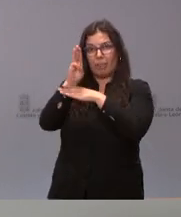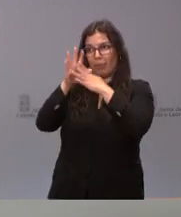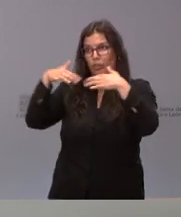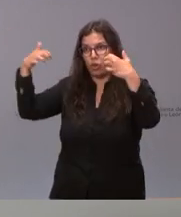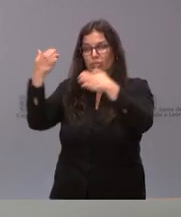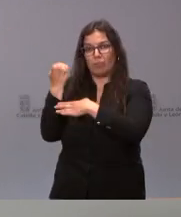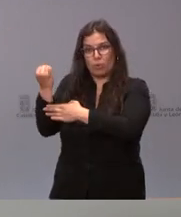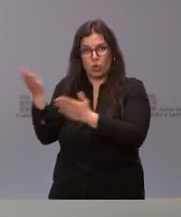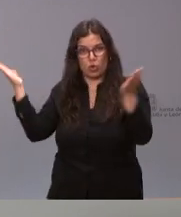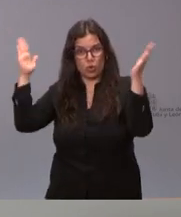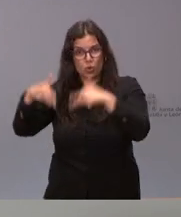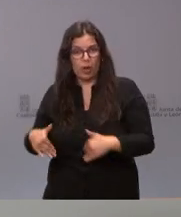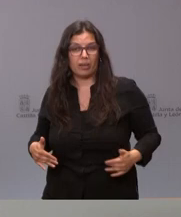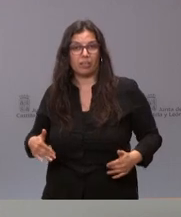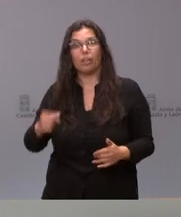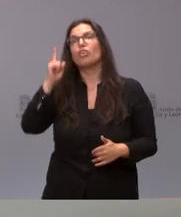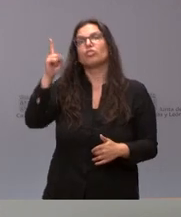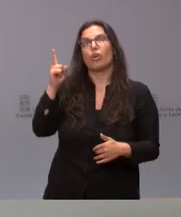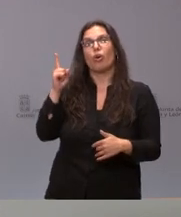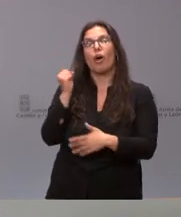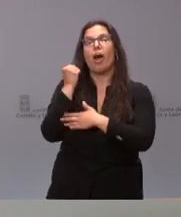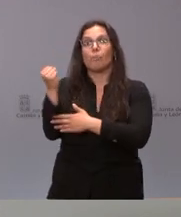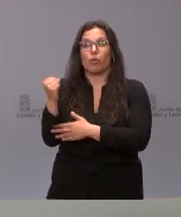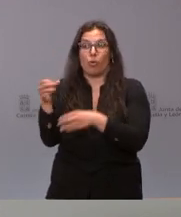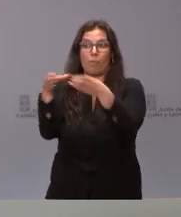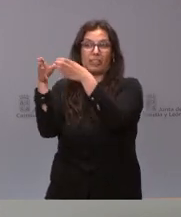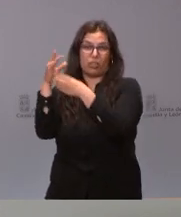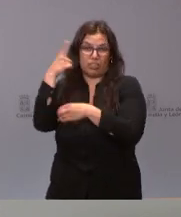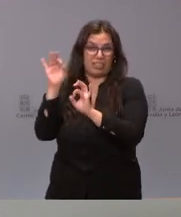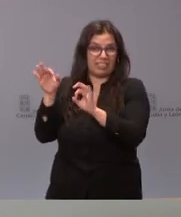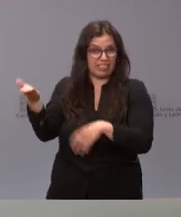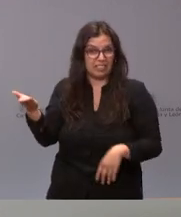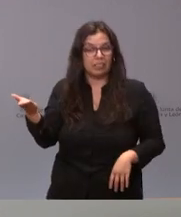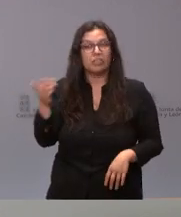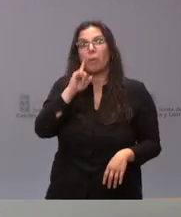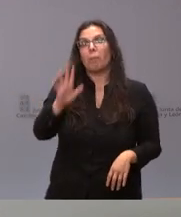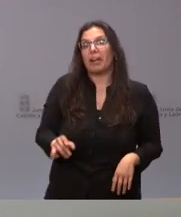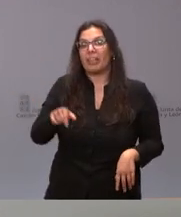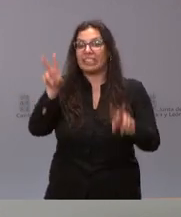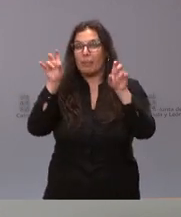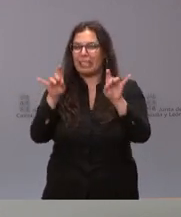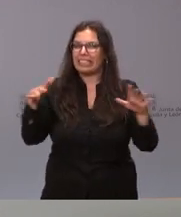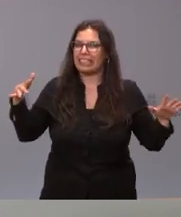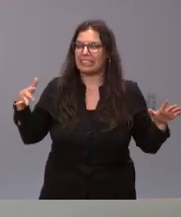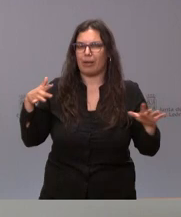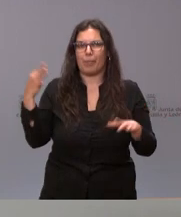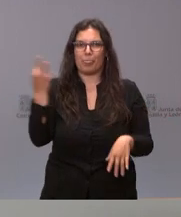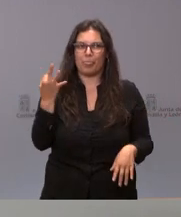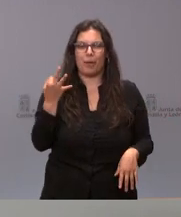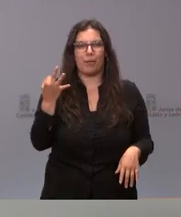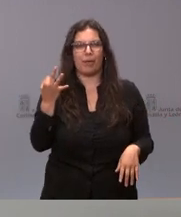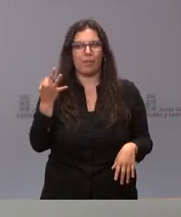fuera contando con los partidos con los que está contando actualmente. Y, por tanto, no nos parece que un tema de esta sensibilidad tenga que